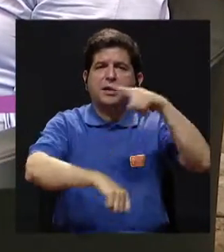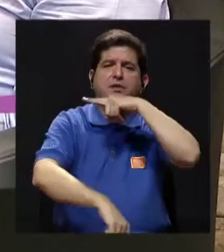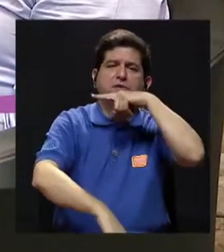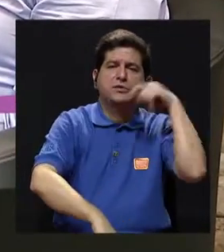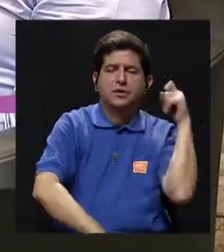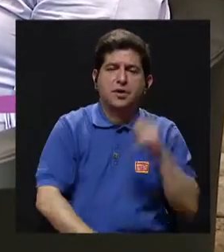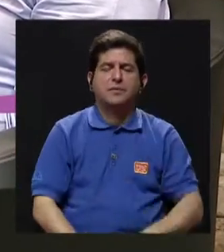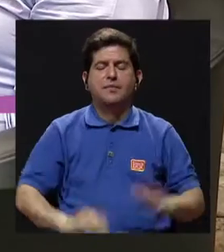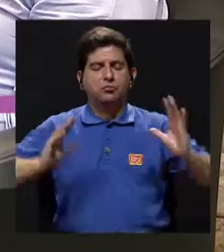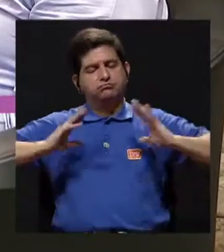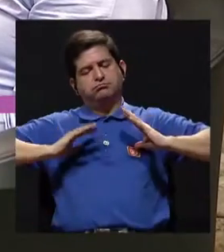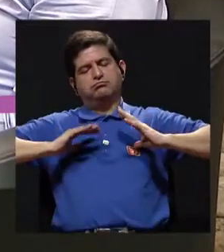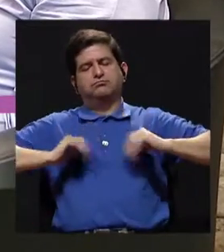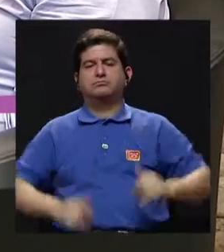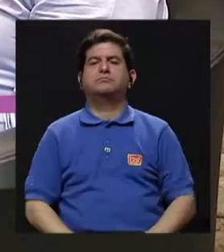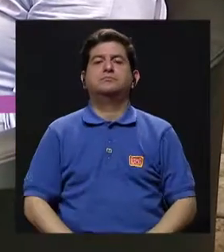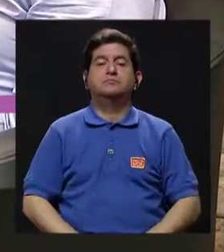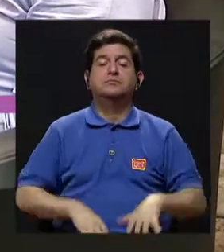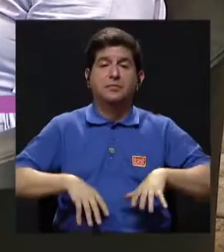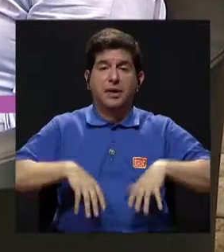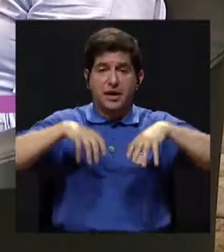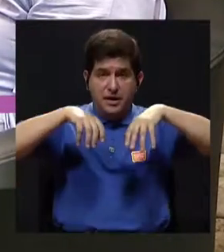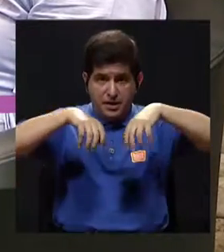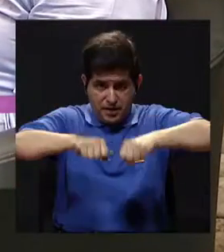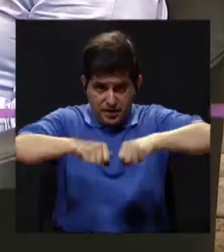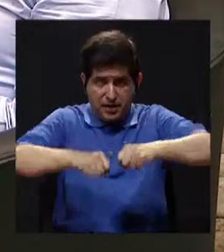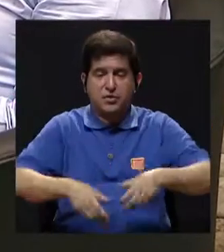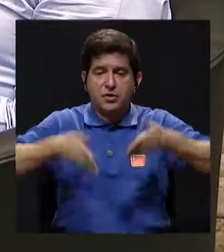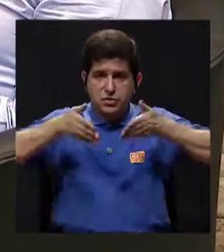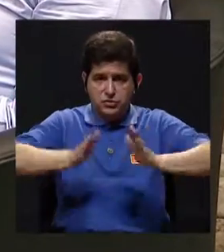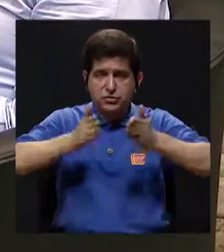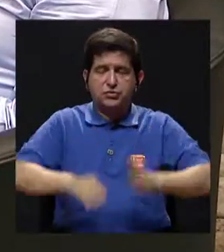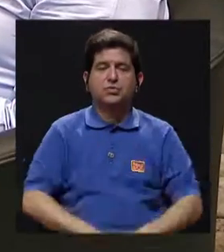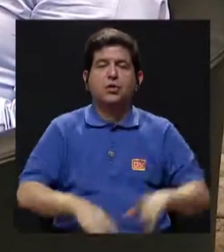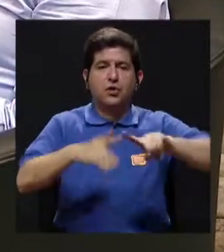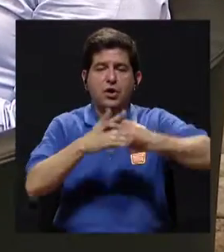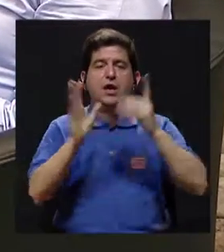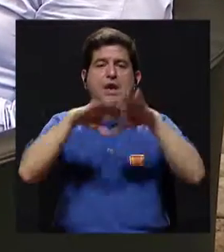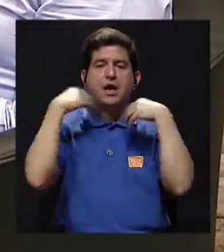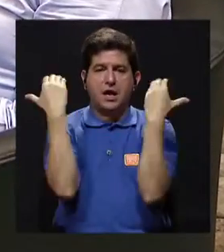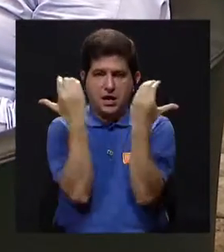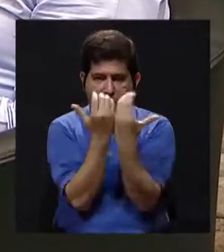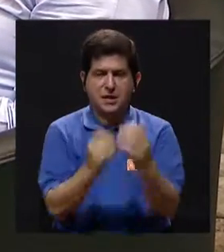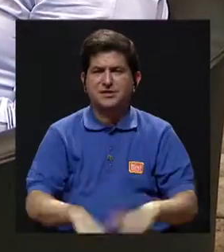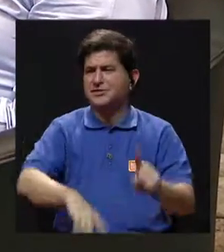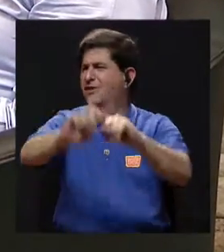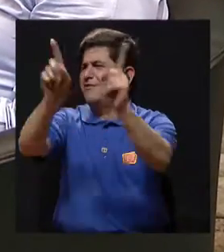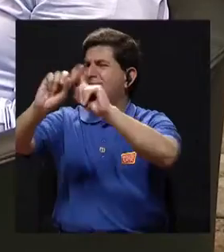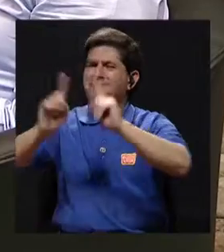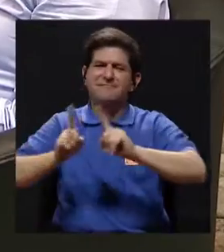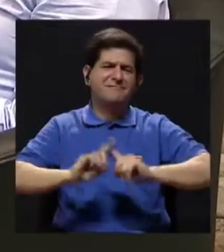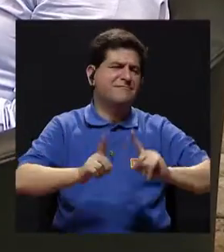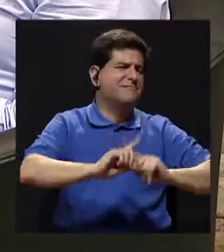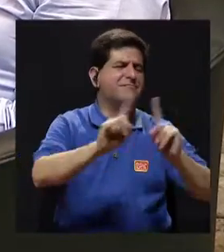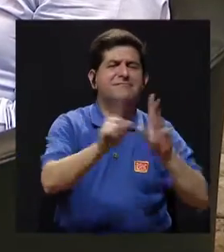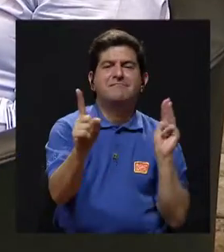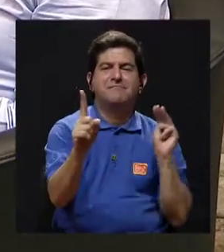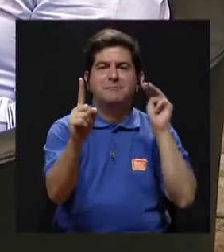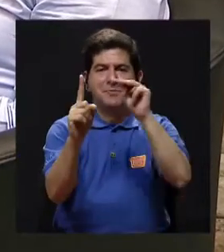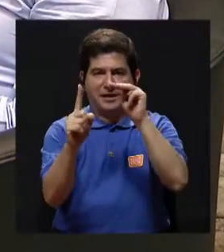verano, para las vacaciones, para las graduaciones de los hijos, para la entrada a clases. Es decir, hay un sinfín de